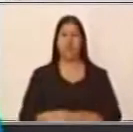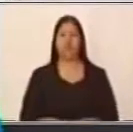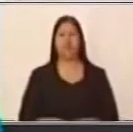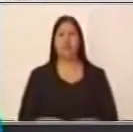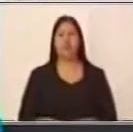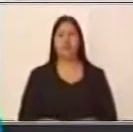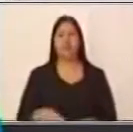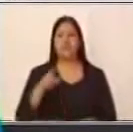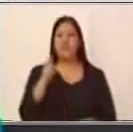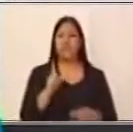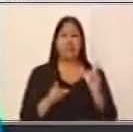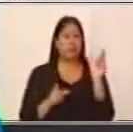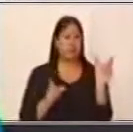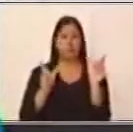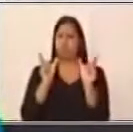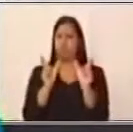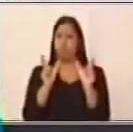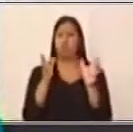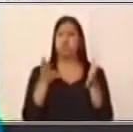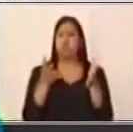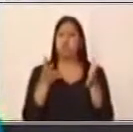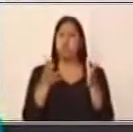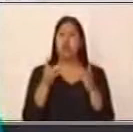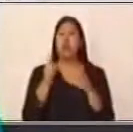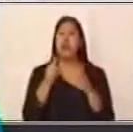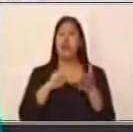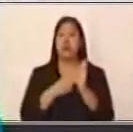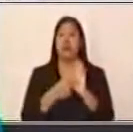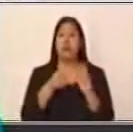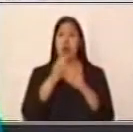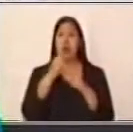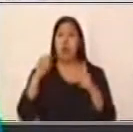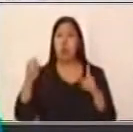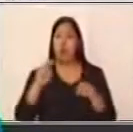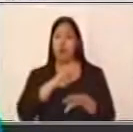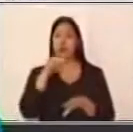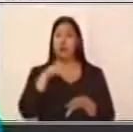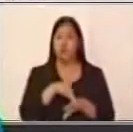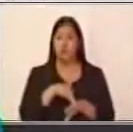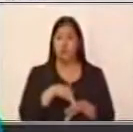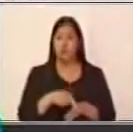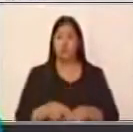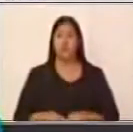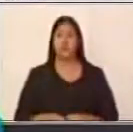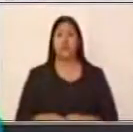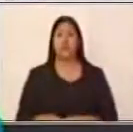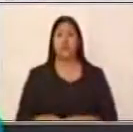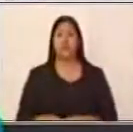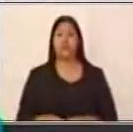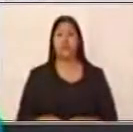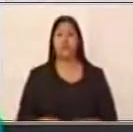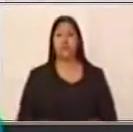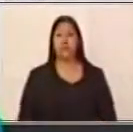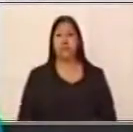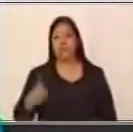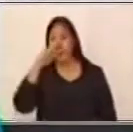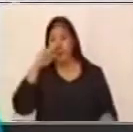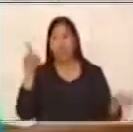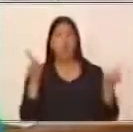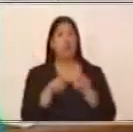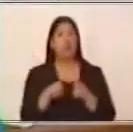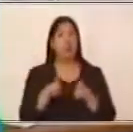las proposiciones son las oraciones simples por separado. Y también tenemos